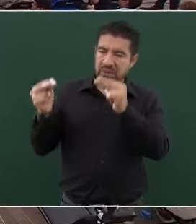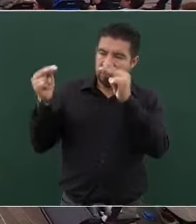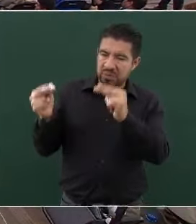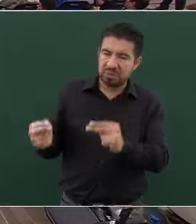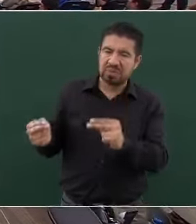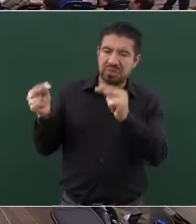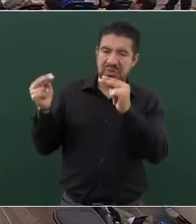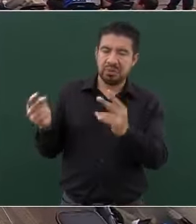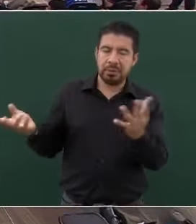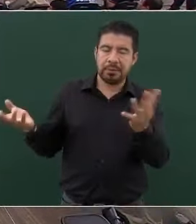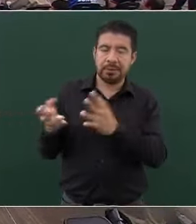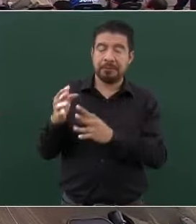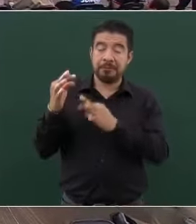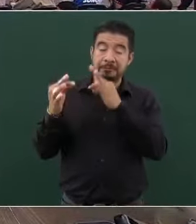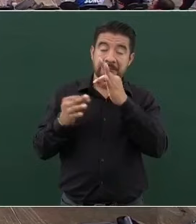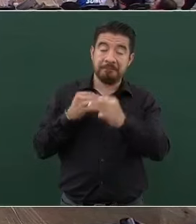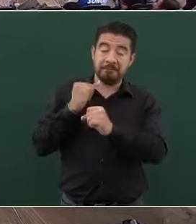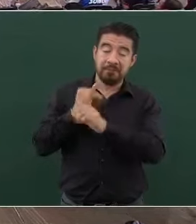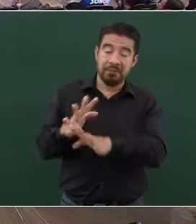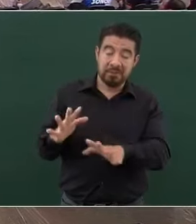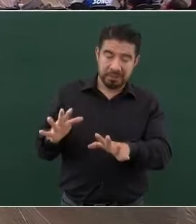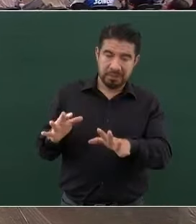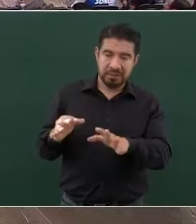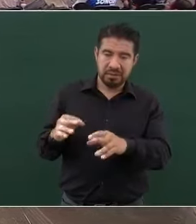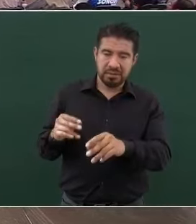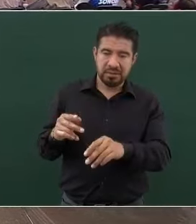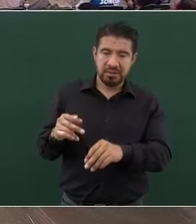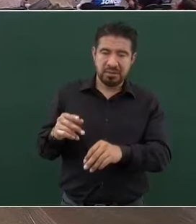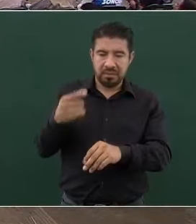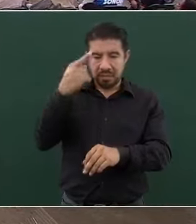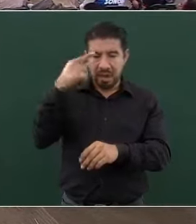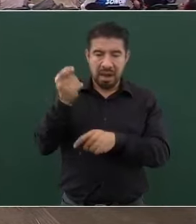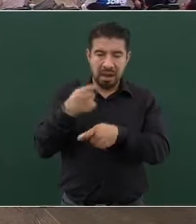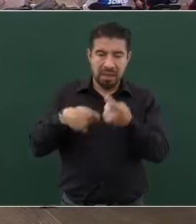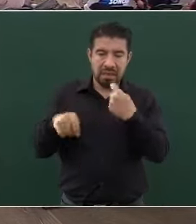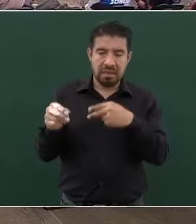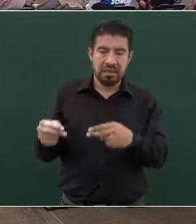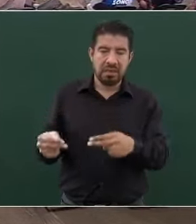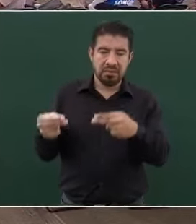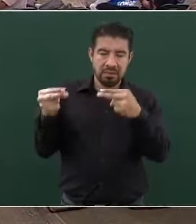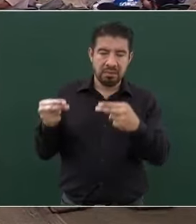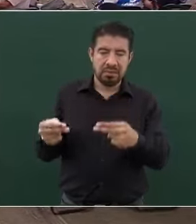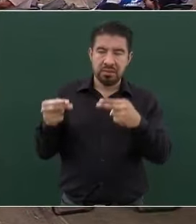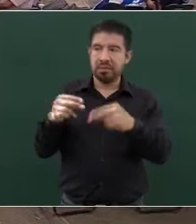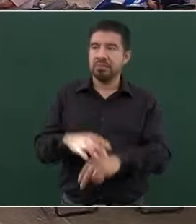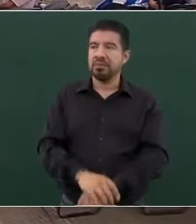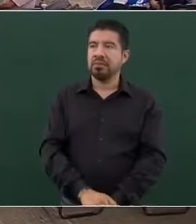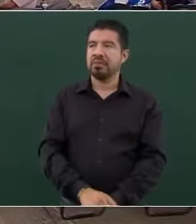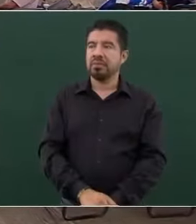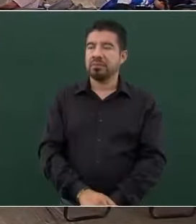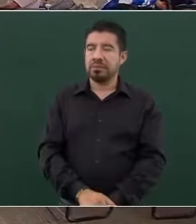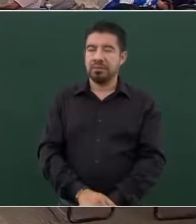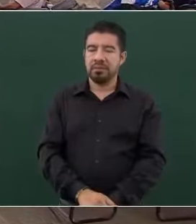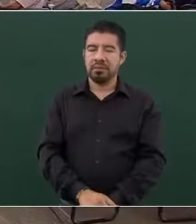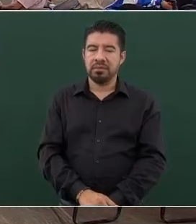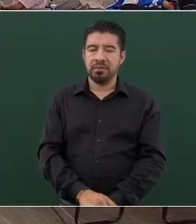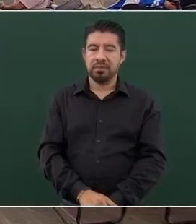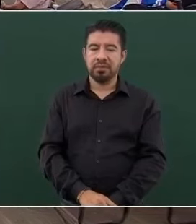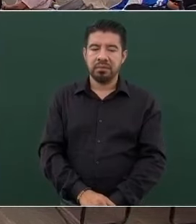Tiene una frase.